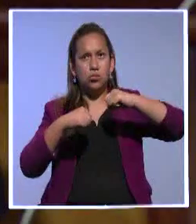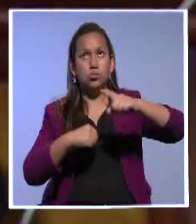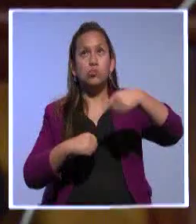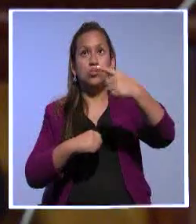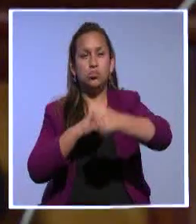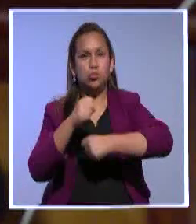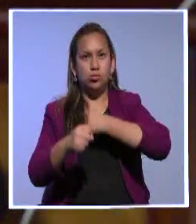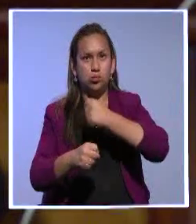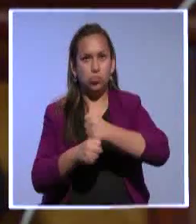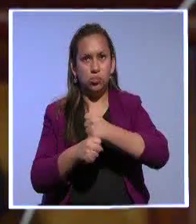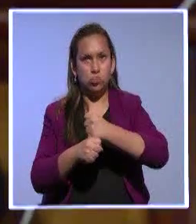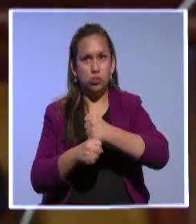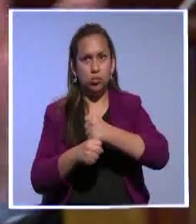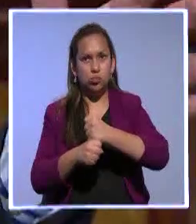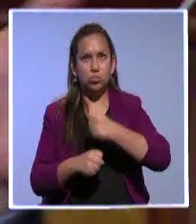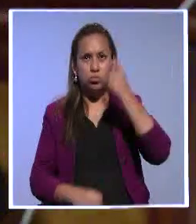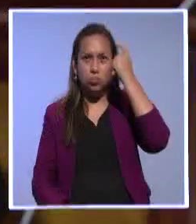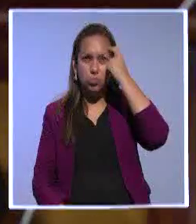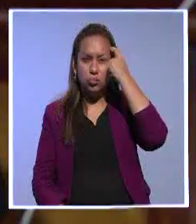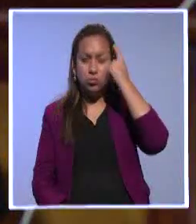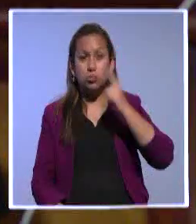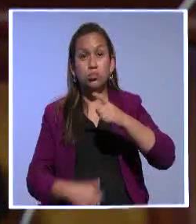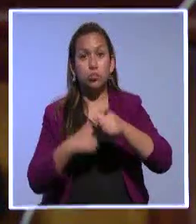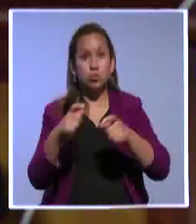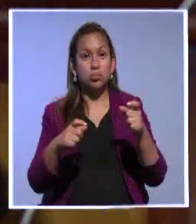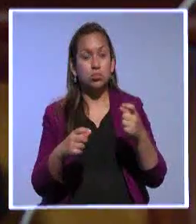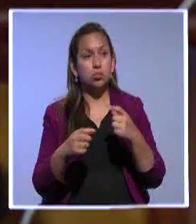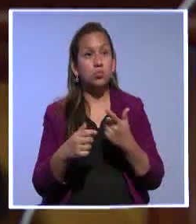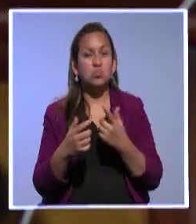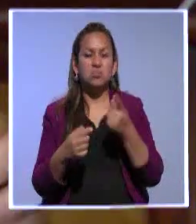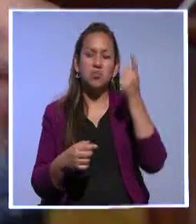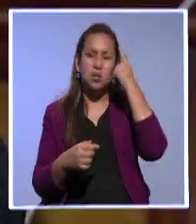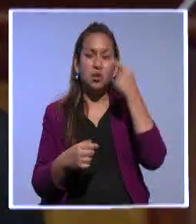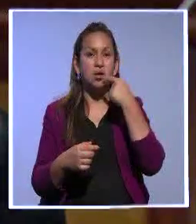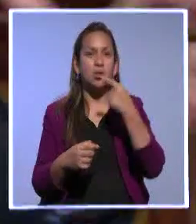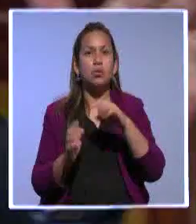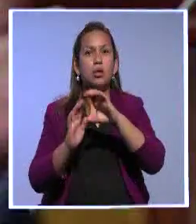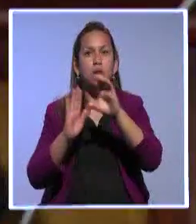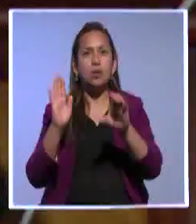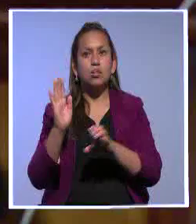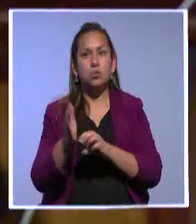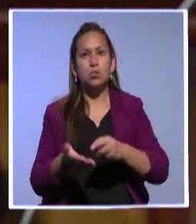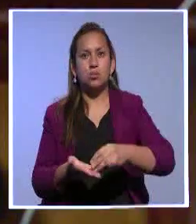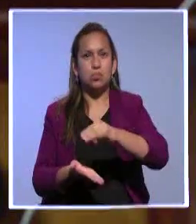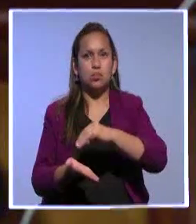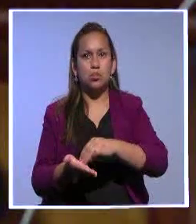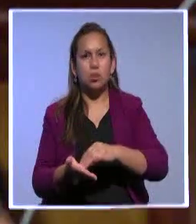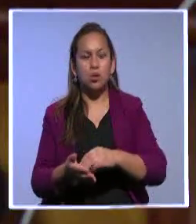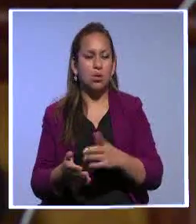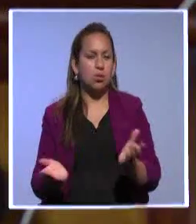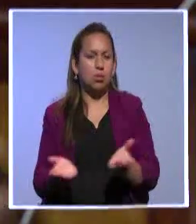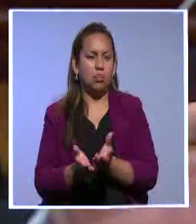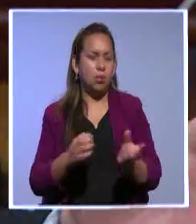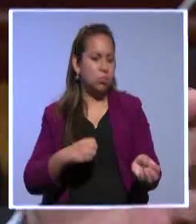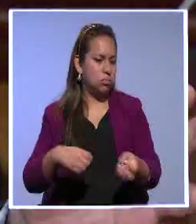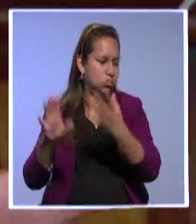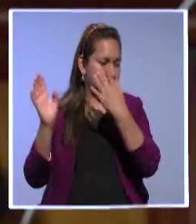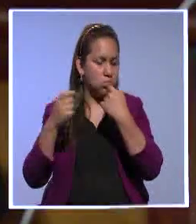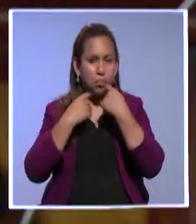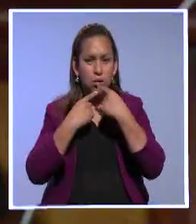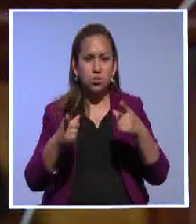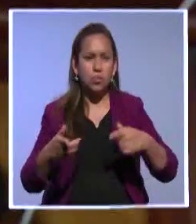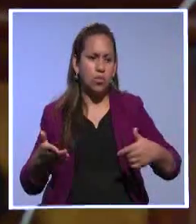años. Hay cosas que, hay gente que plantea que la Constitución de Montecristo hay que echarle al tacho a la basura y plantean la convocatoria